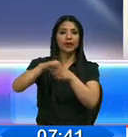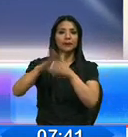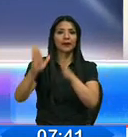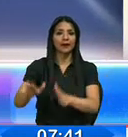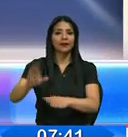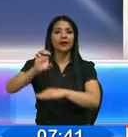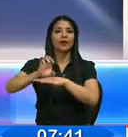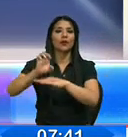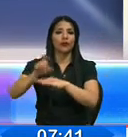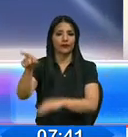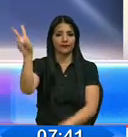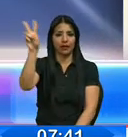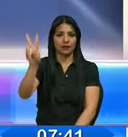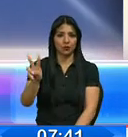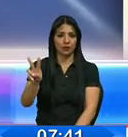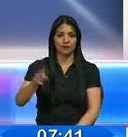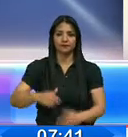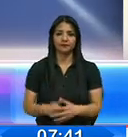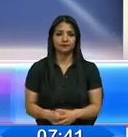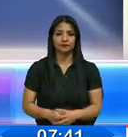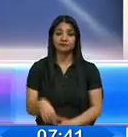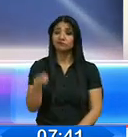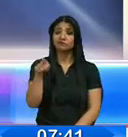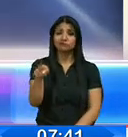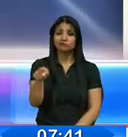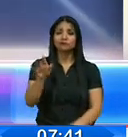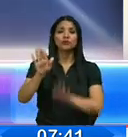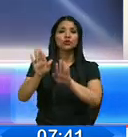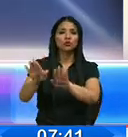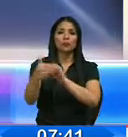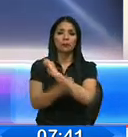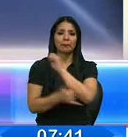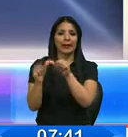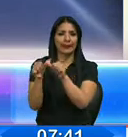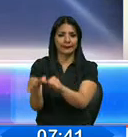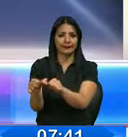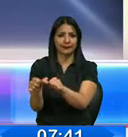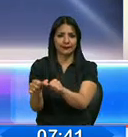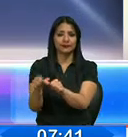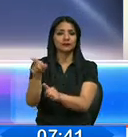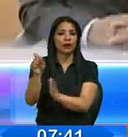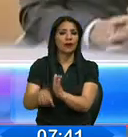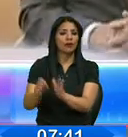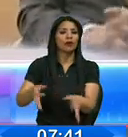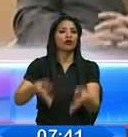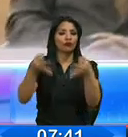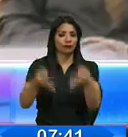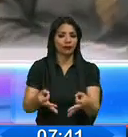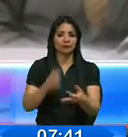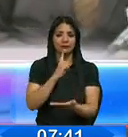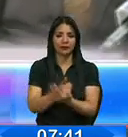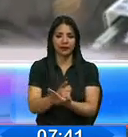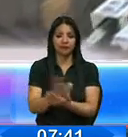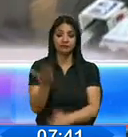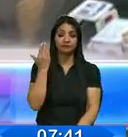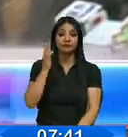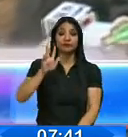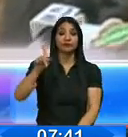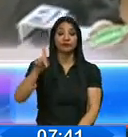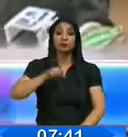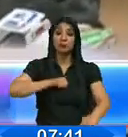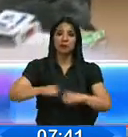Venezuela, Caracas. Se conoce que Alvarado se encuentra en ese país tras la confirmación de su defensa. El pasado 31 de mayo de